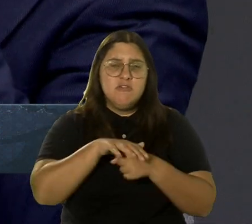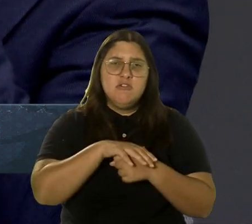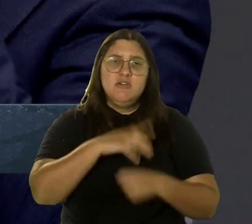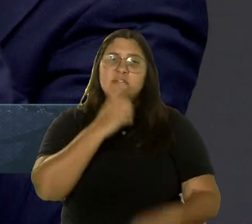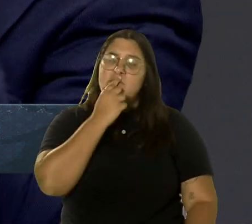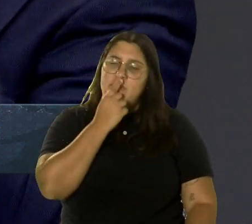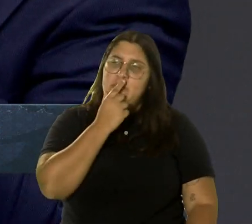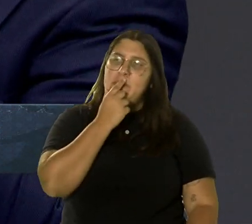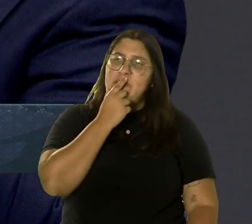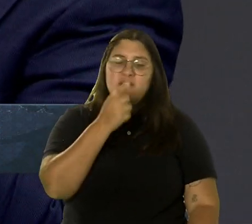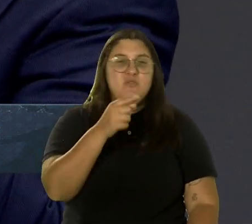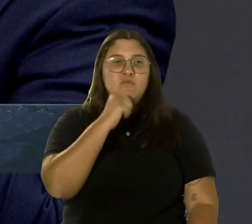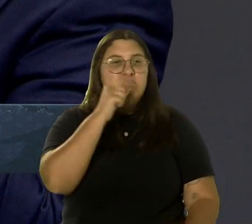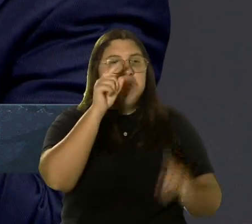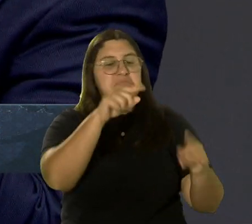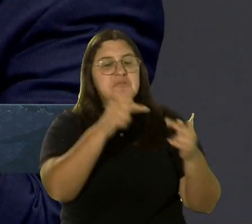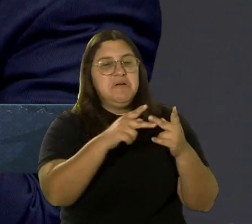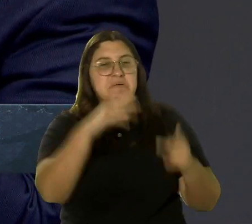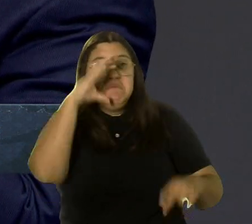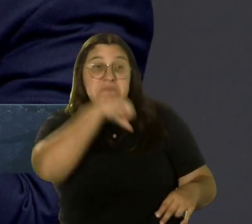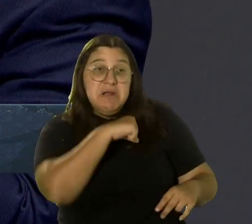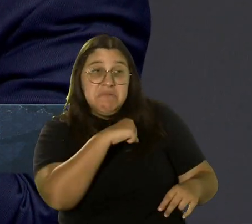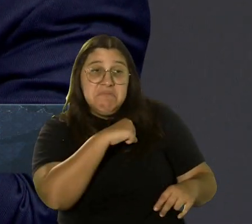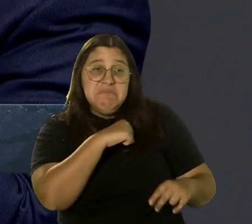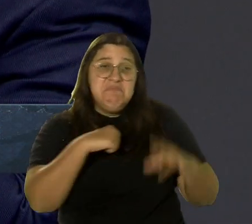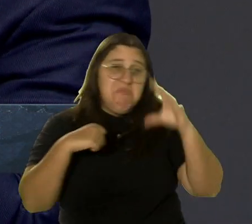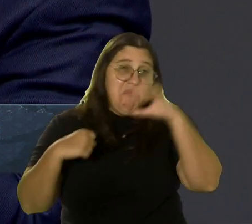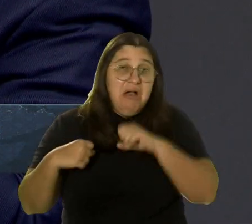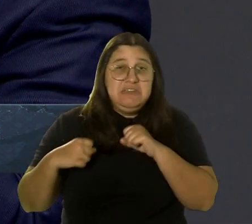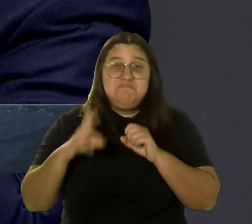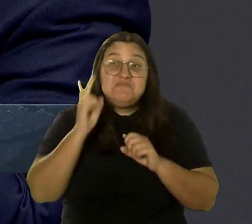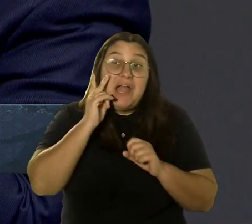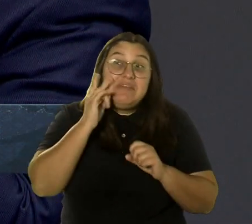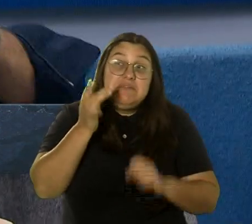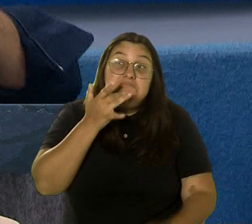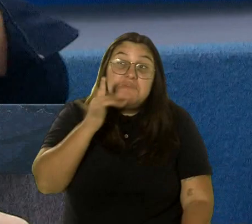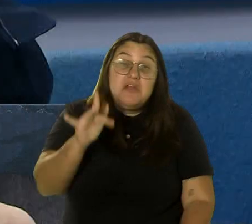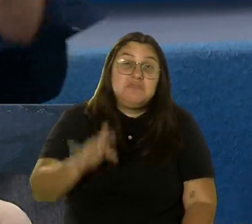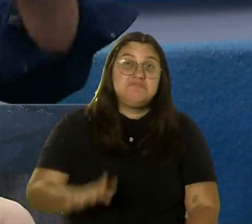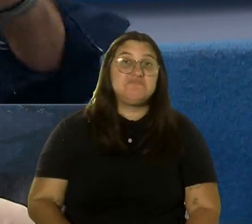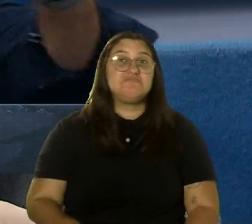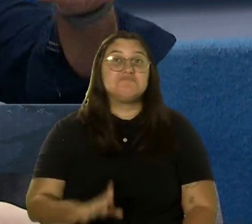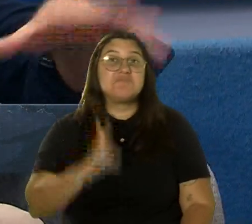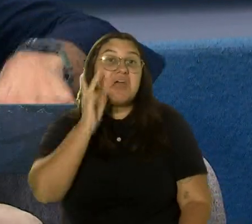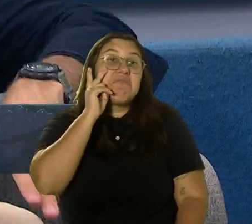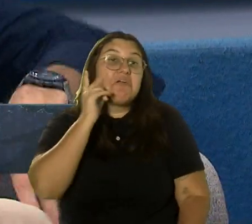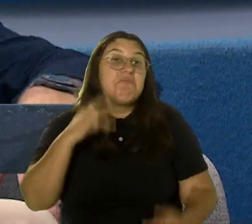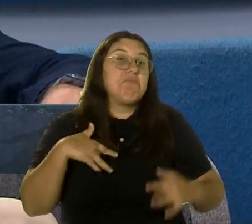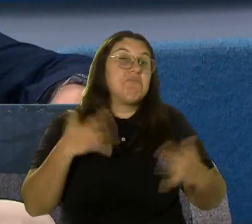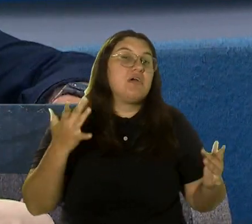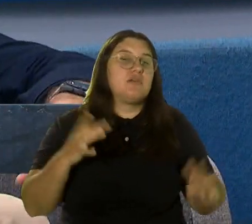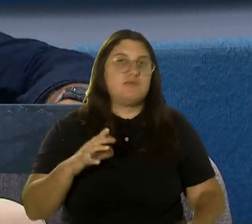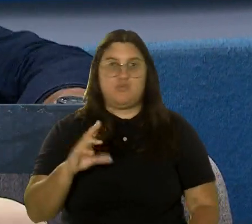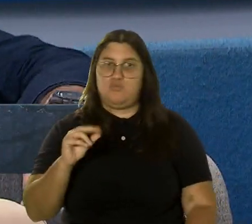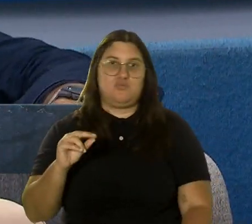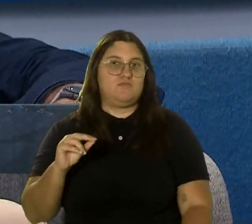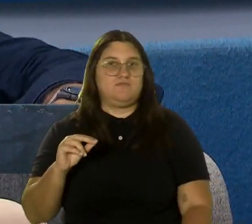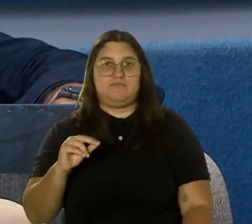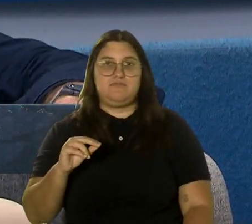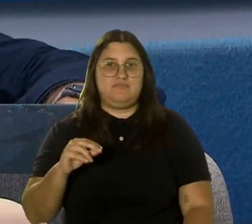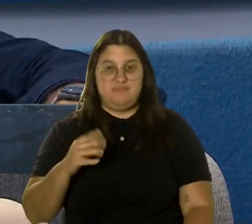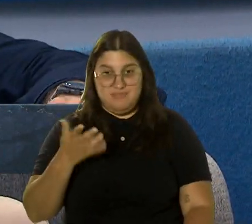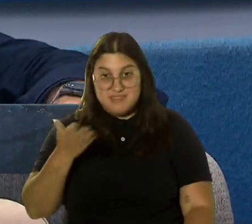vas a ir al evento a especular, ¿verdad? Porque a veces tú vas a ver si tengo suerte, ¿verdad? Y vas allí a ver lo que hay, ¿no? Aquí no, aquí